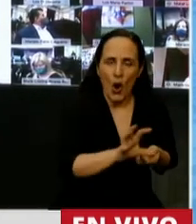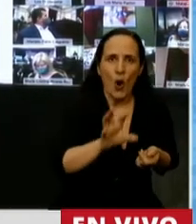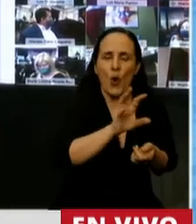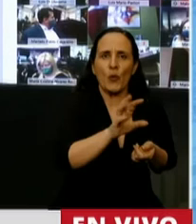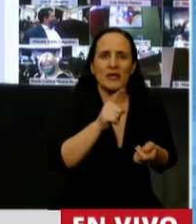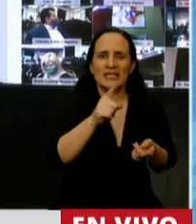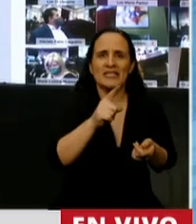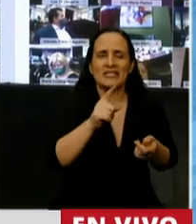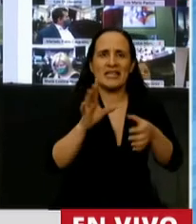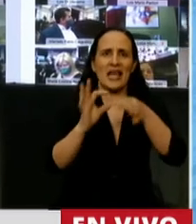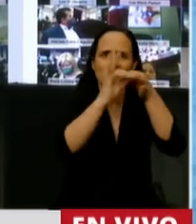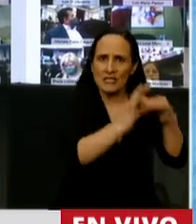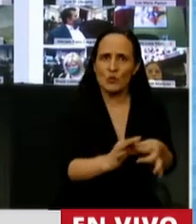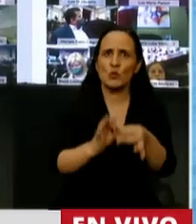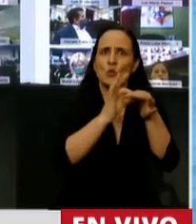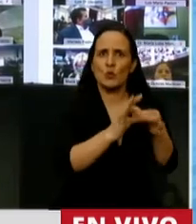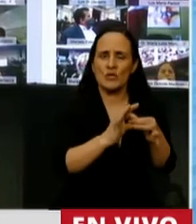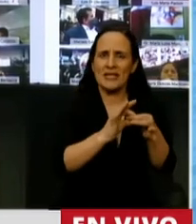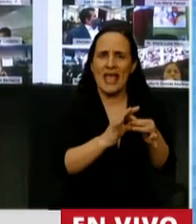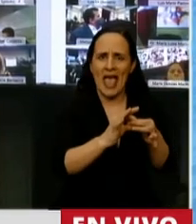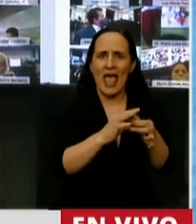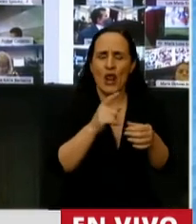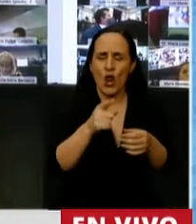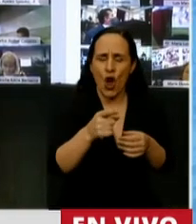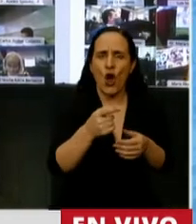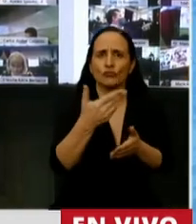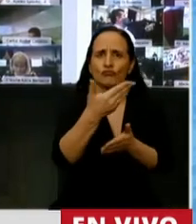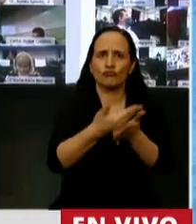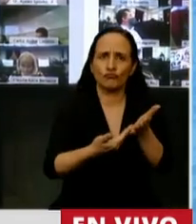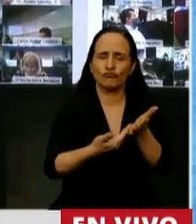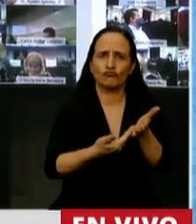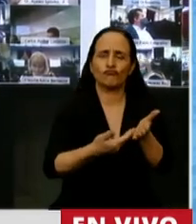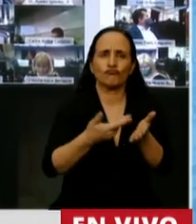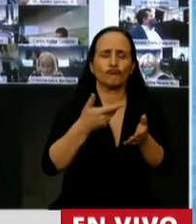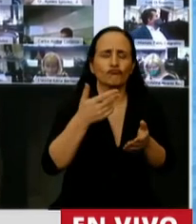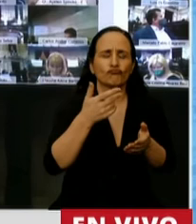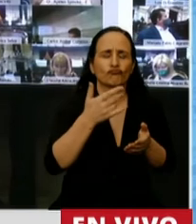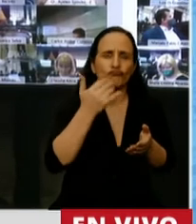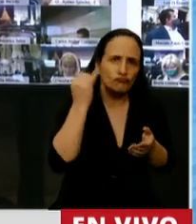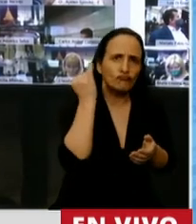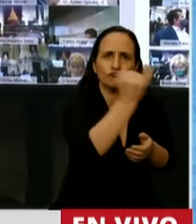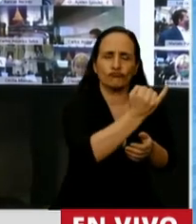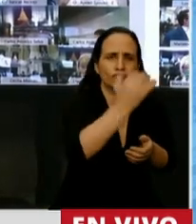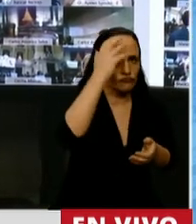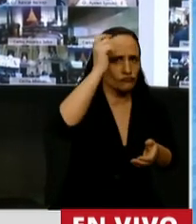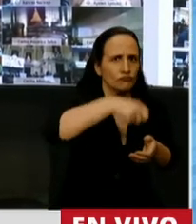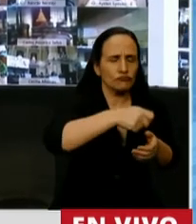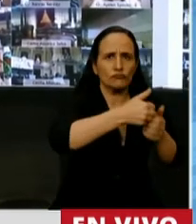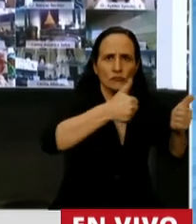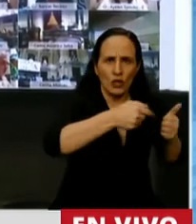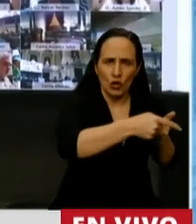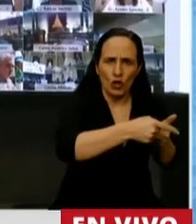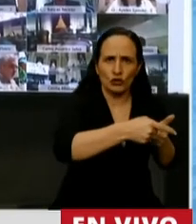unan y que pongan una acción ante la Corte, donde la Corte le dio la razón a las provincias. Es decir,